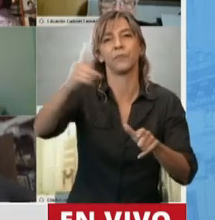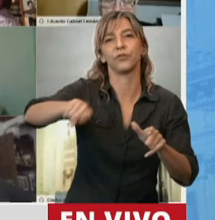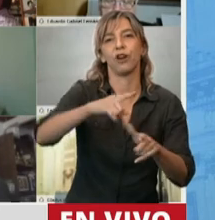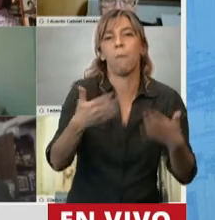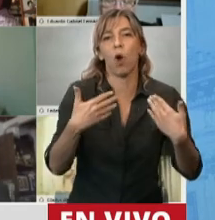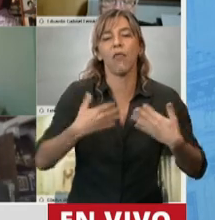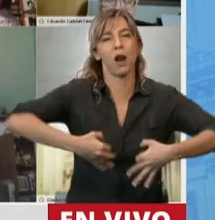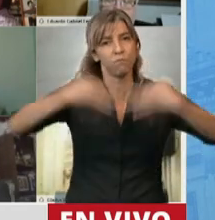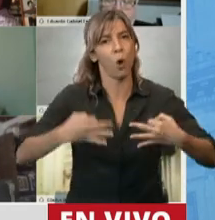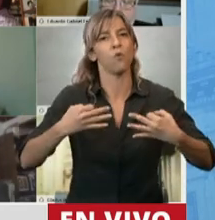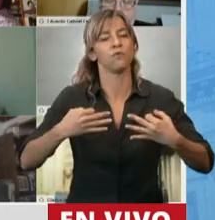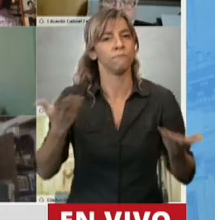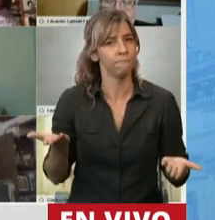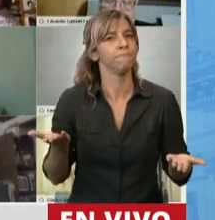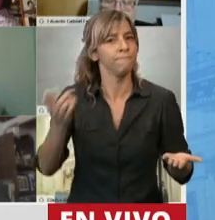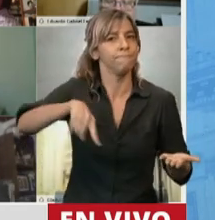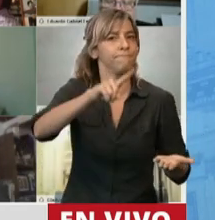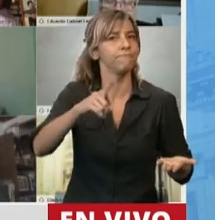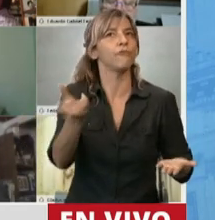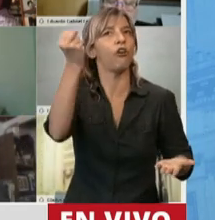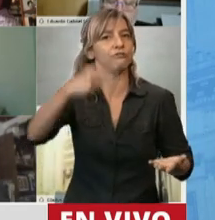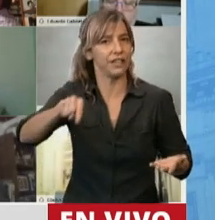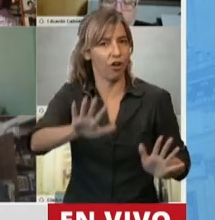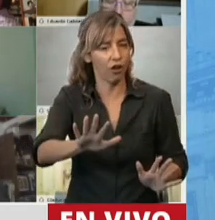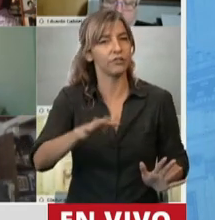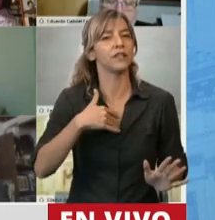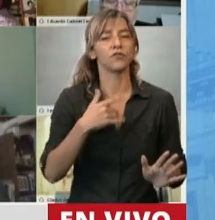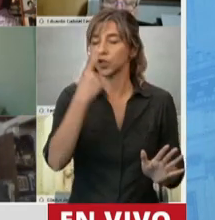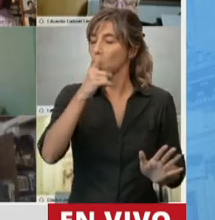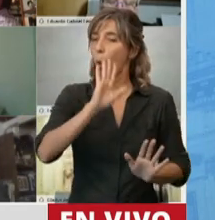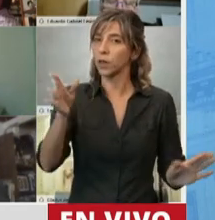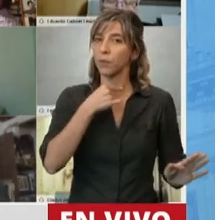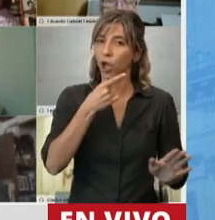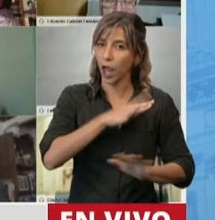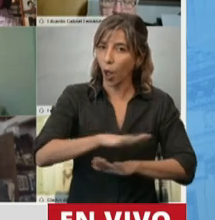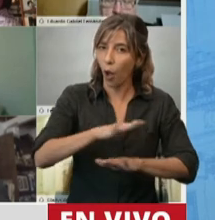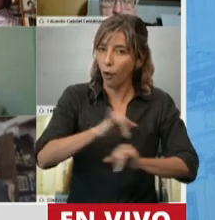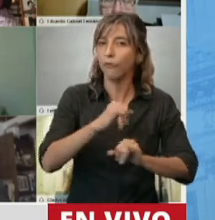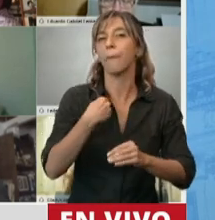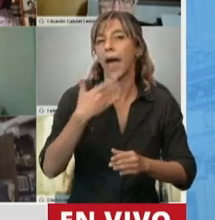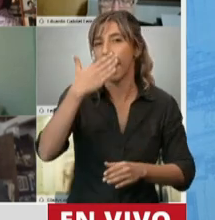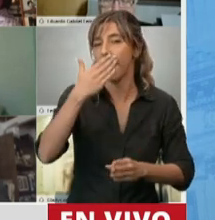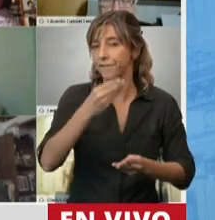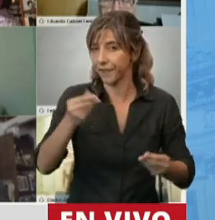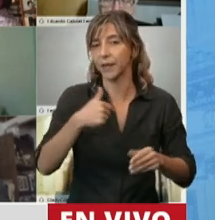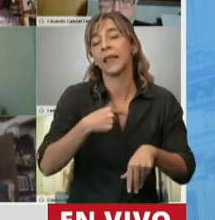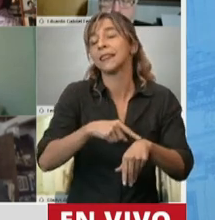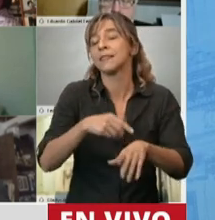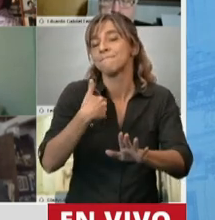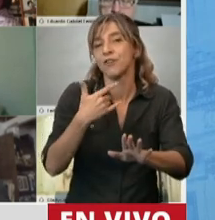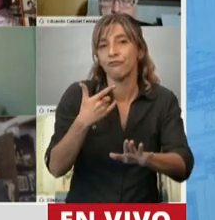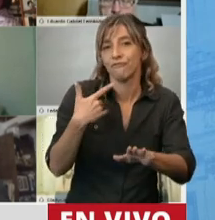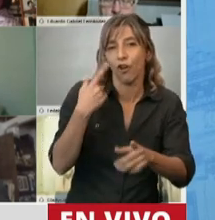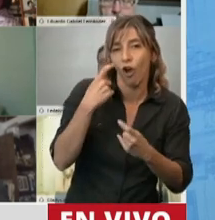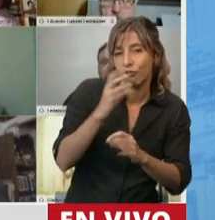así lo sean. Y otra cosa, para finalizar, Presidente, no sé, yo no soy controlador del tiempo, porque hoy ya me